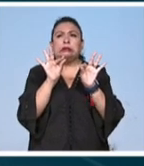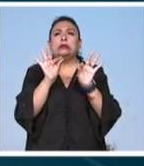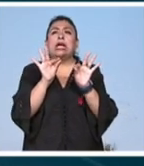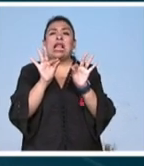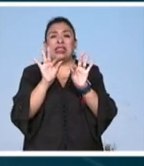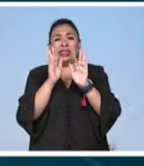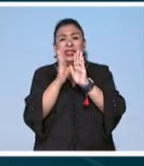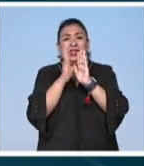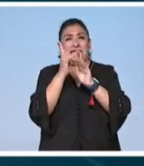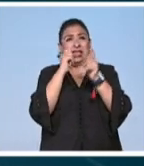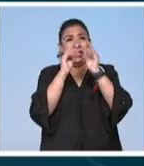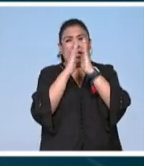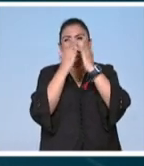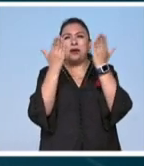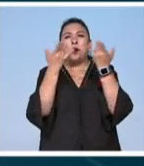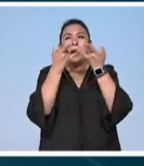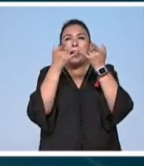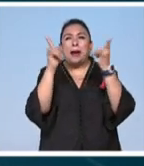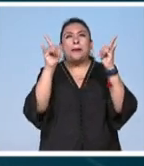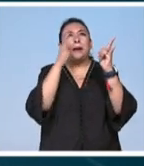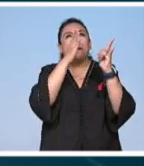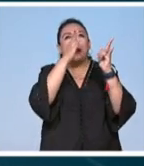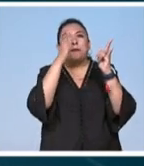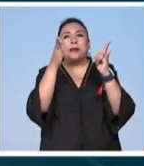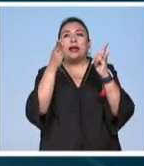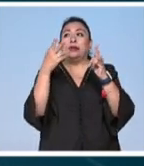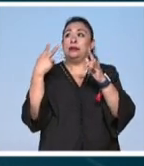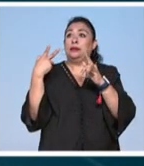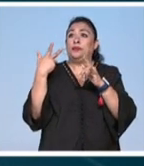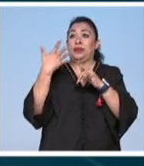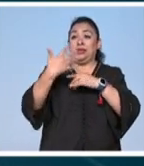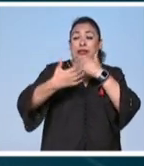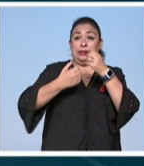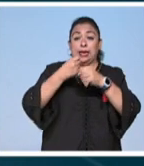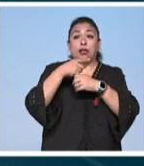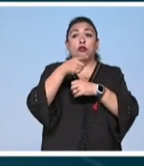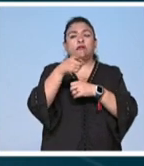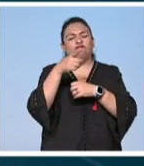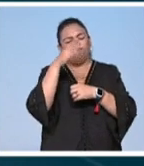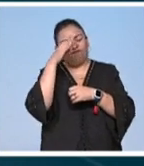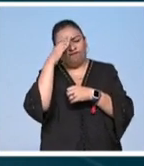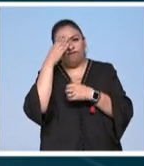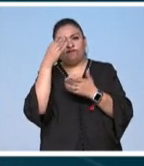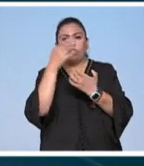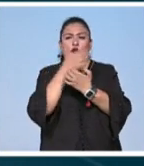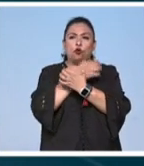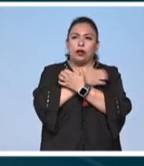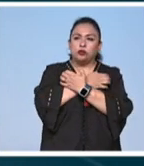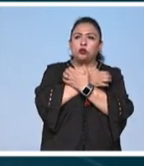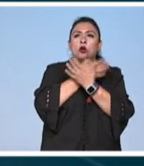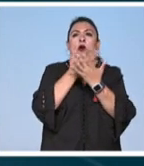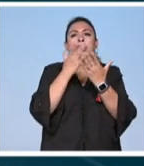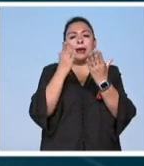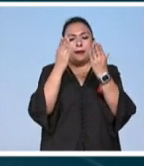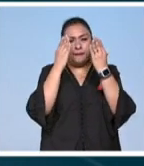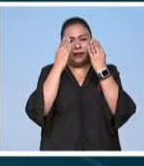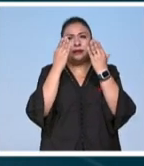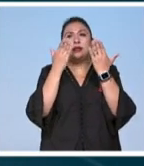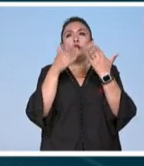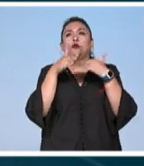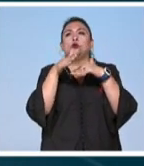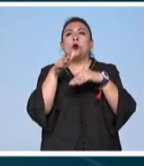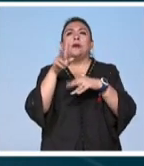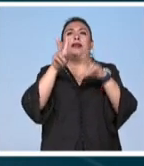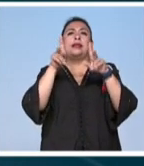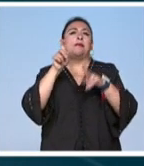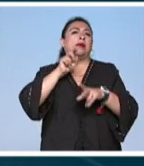librería el armario abierto se ha constituido en estos cinco lustros como un espacio de reflexión educación y formación en torno